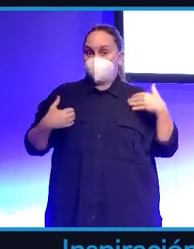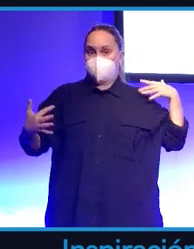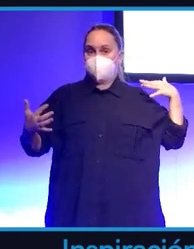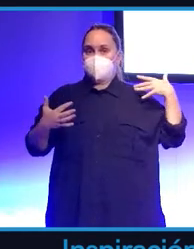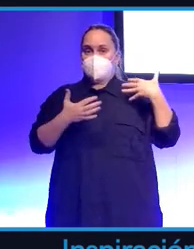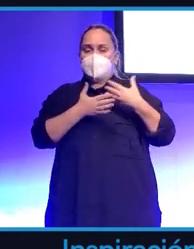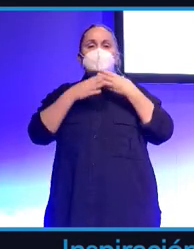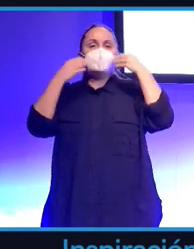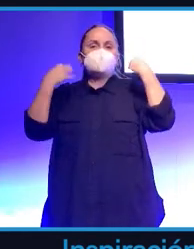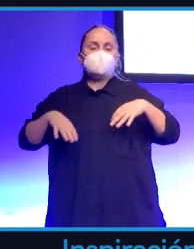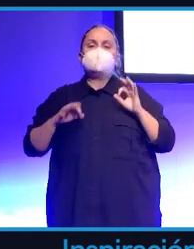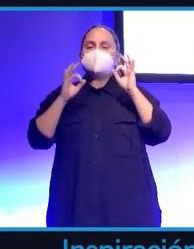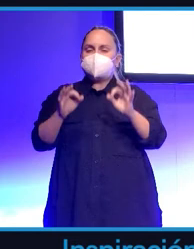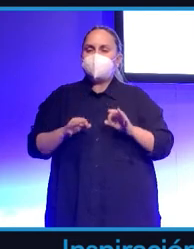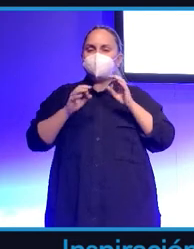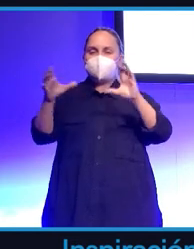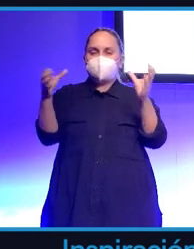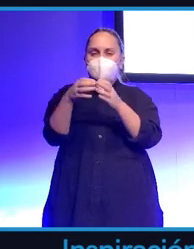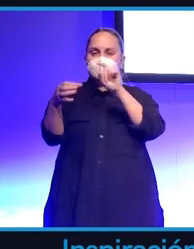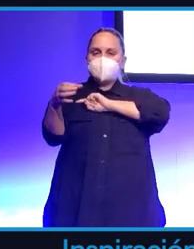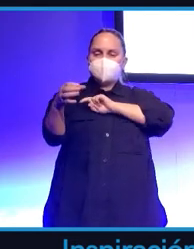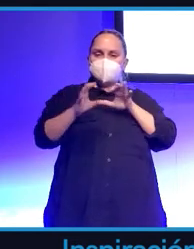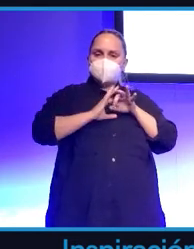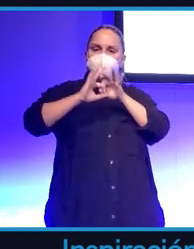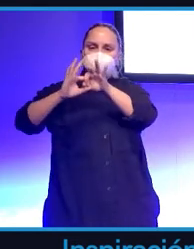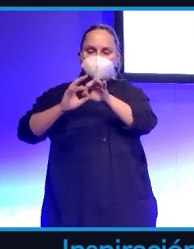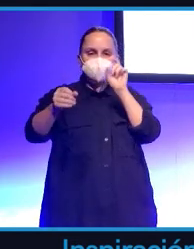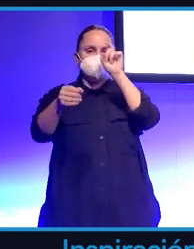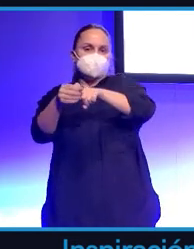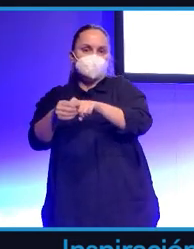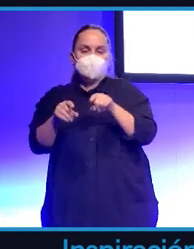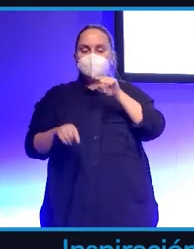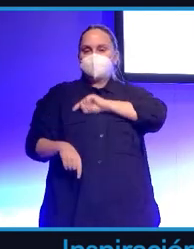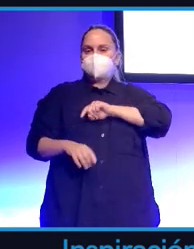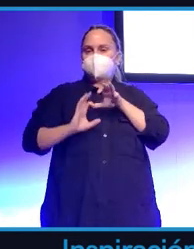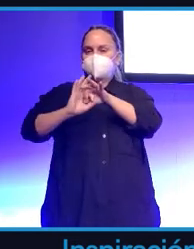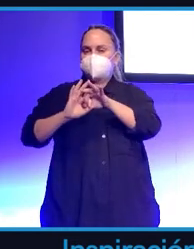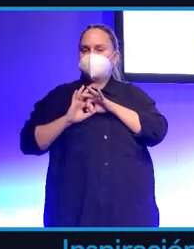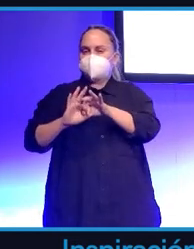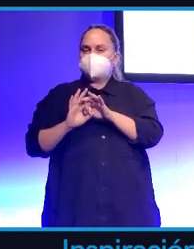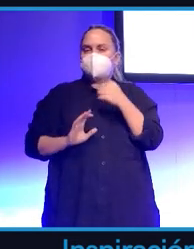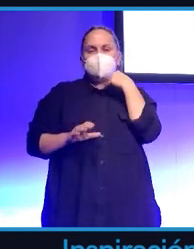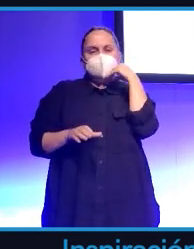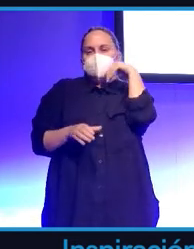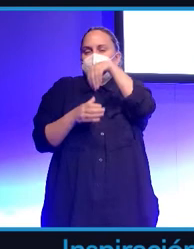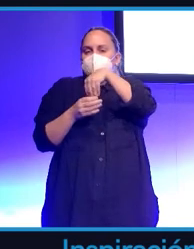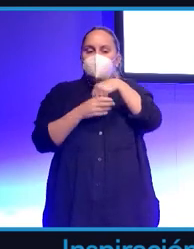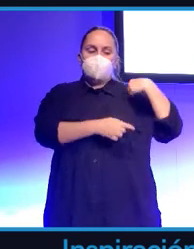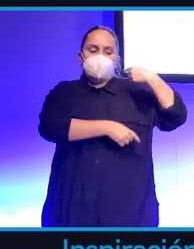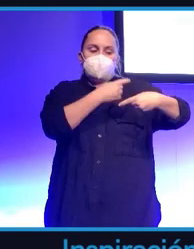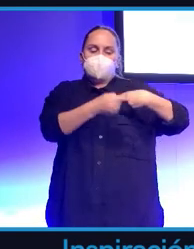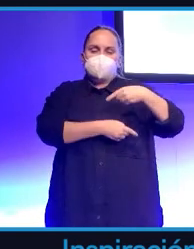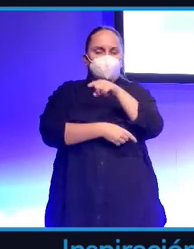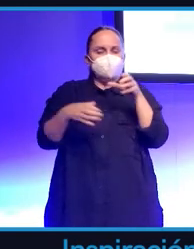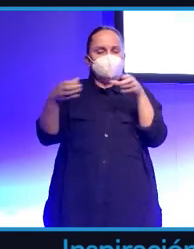siempre busca la asociación del grupo y el estar con otros en un sentimiento de pertenencia de algo superior a su día a día a lo